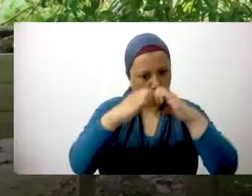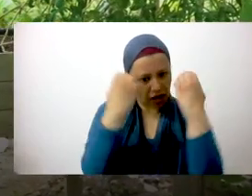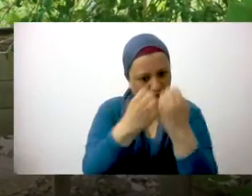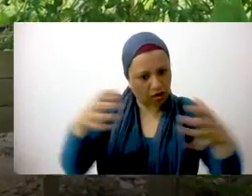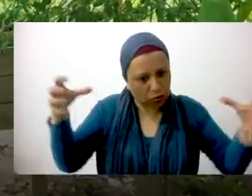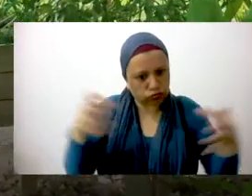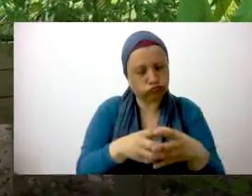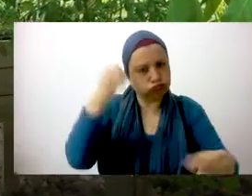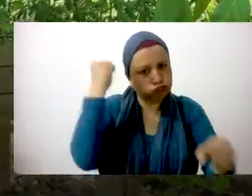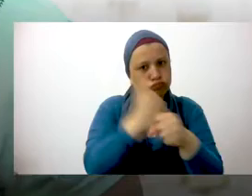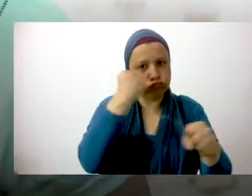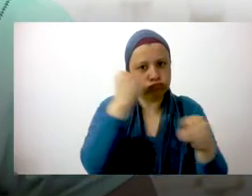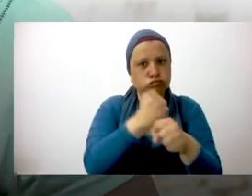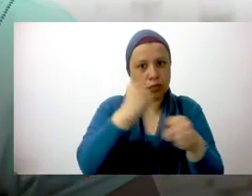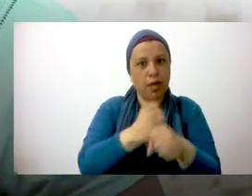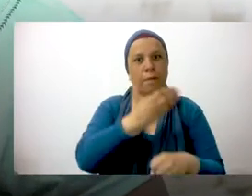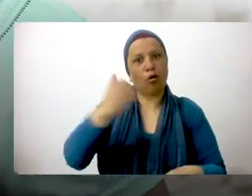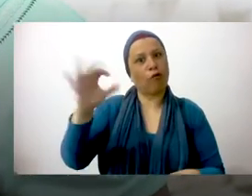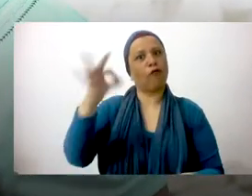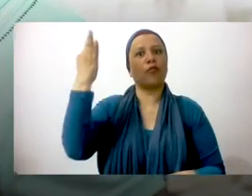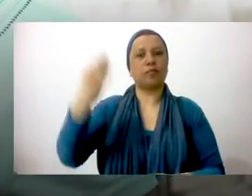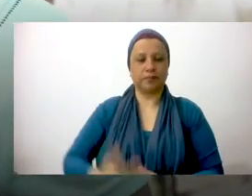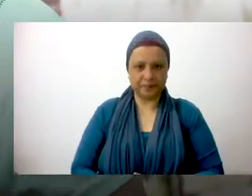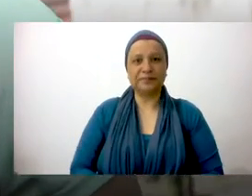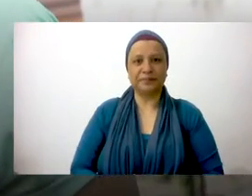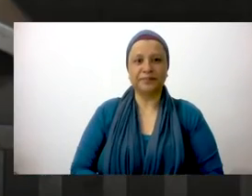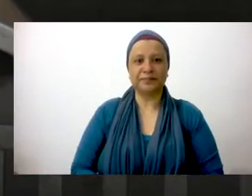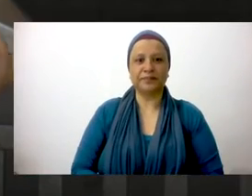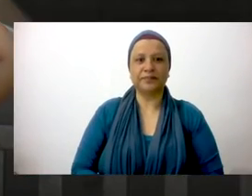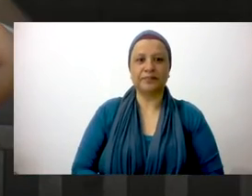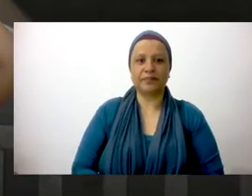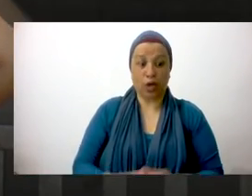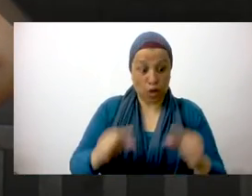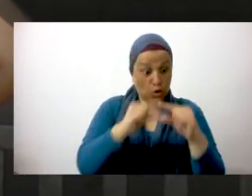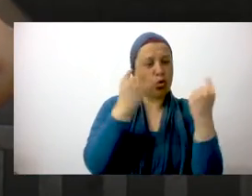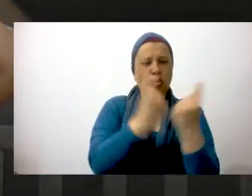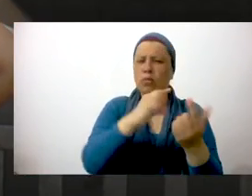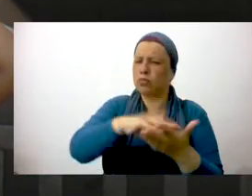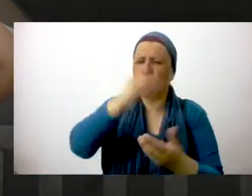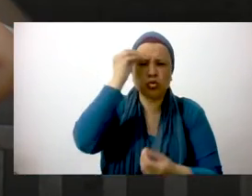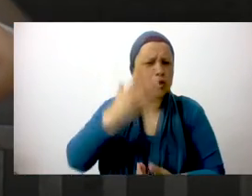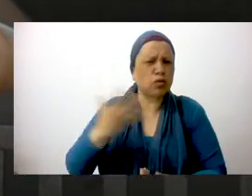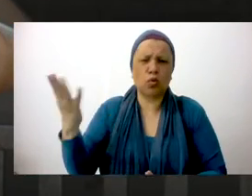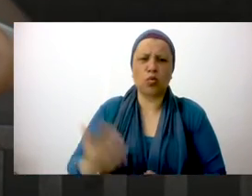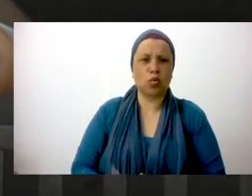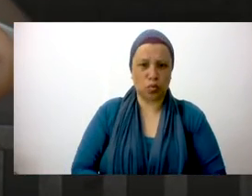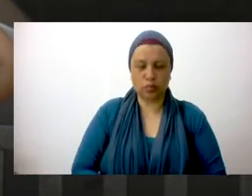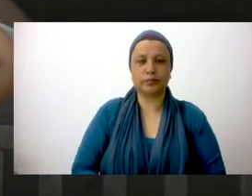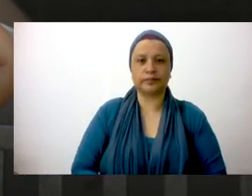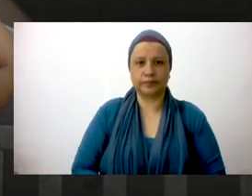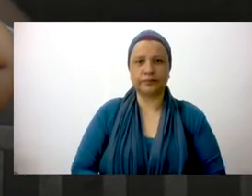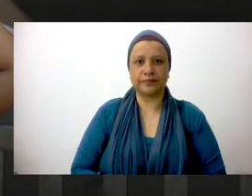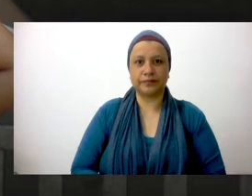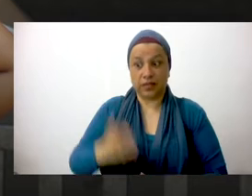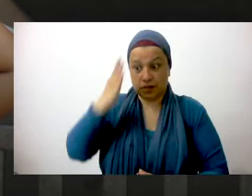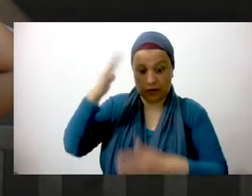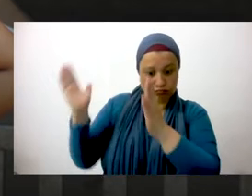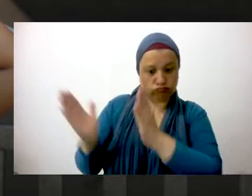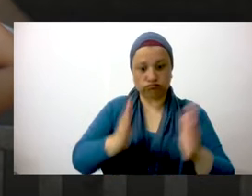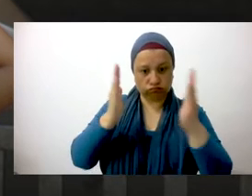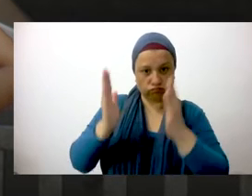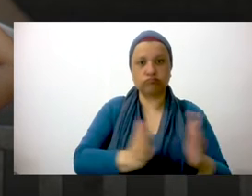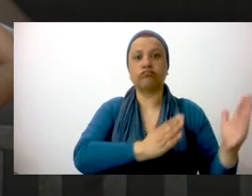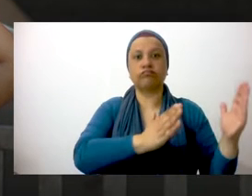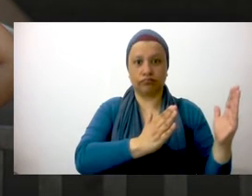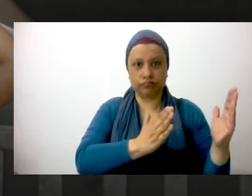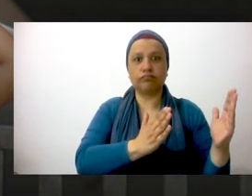trabajar en equipo y a realizar las cosas de la mejor manera. Bueno, como grupo aprendimos muchas cosas. El